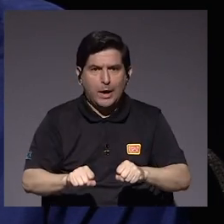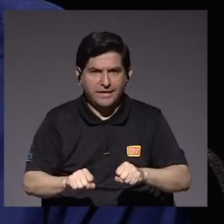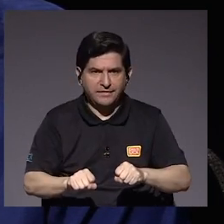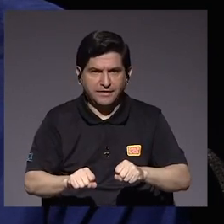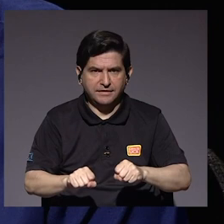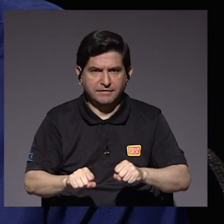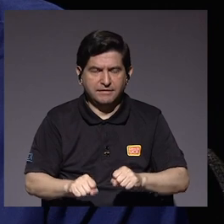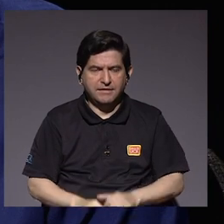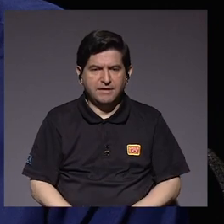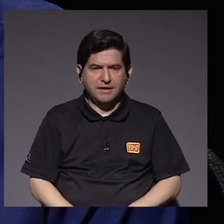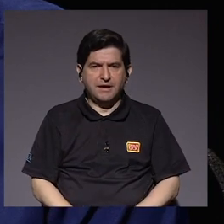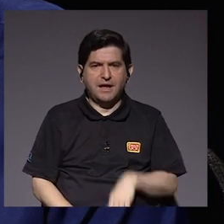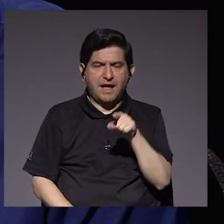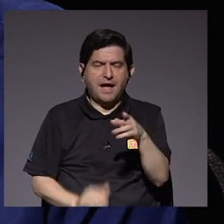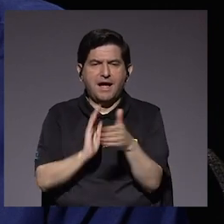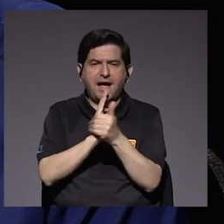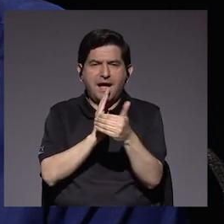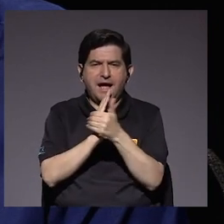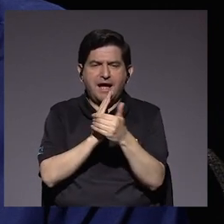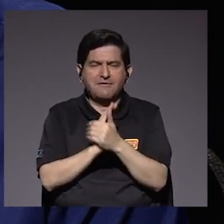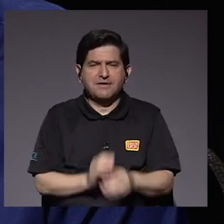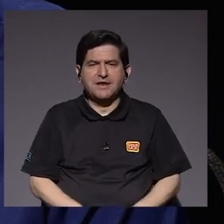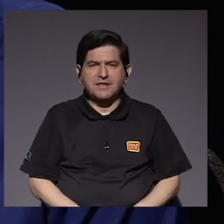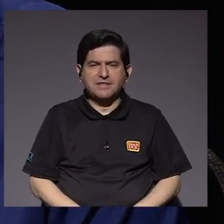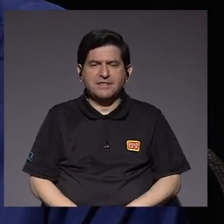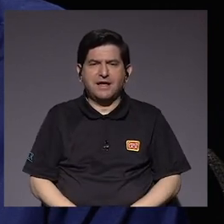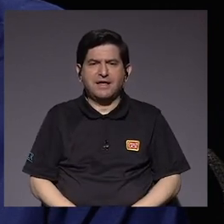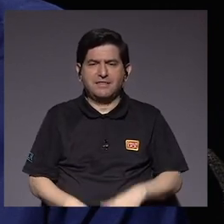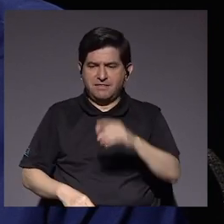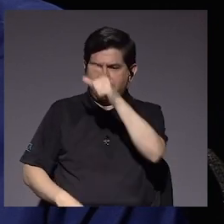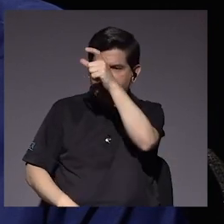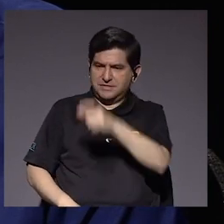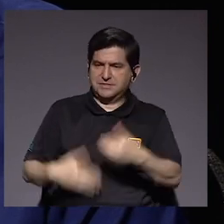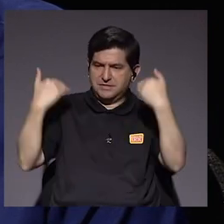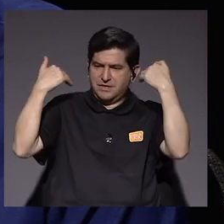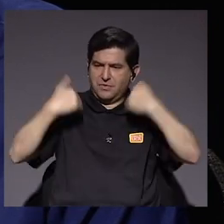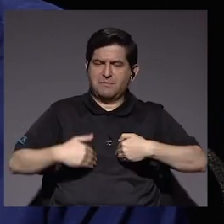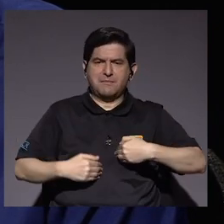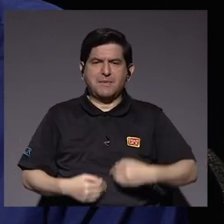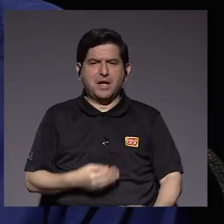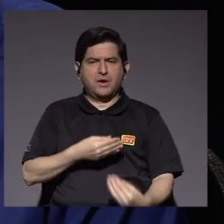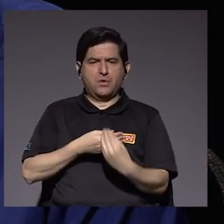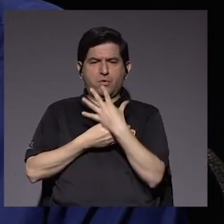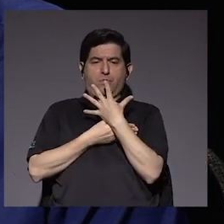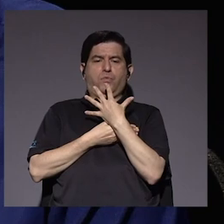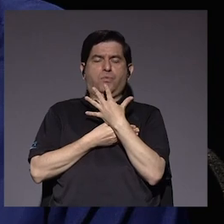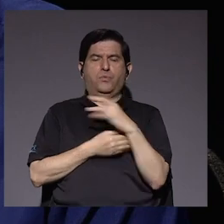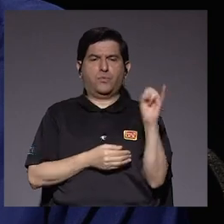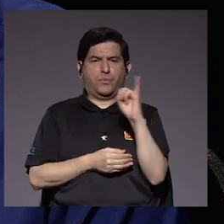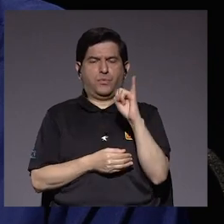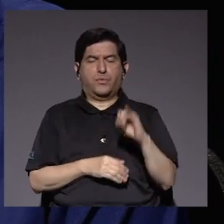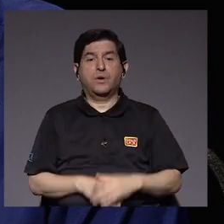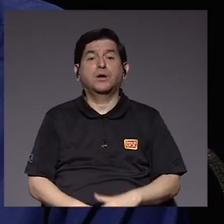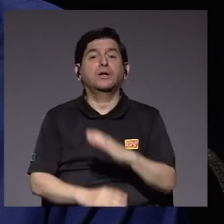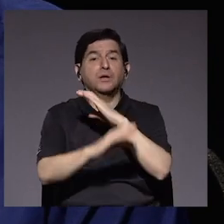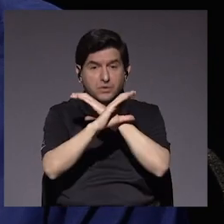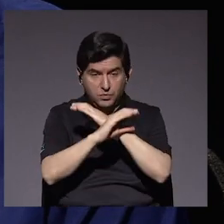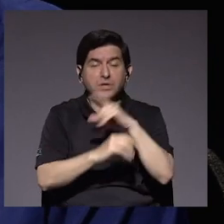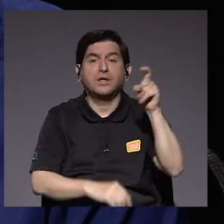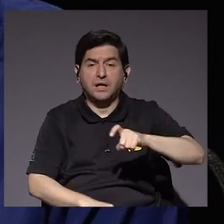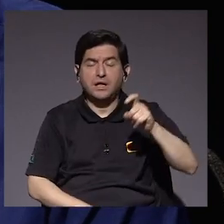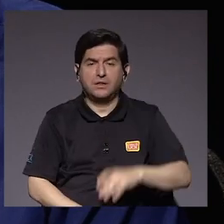adquirir la capacidad de infectar al ser humano. Y por eso, pues es algo con lo que hay que tener mucho cuidado.